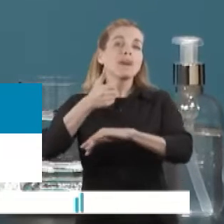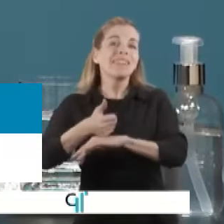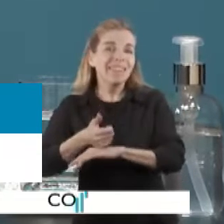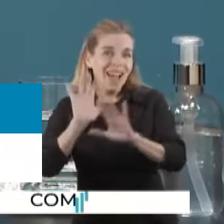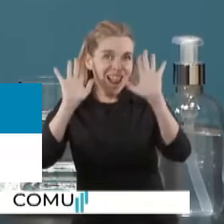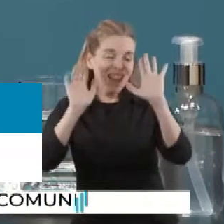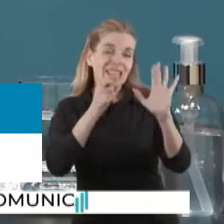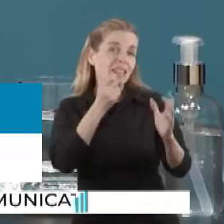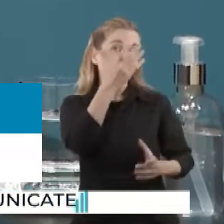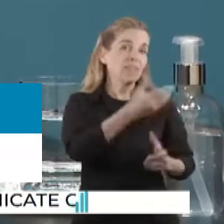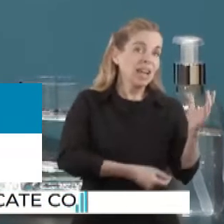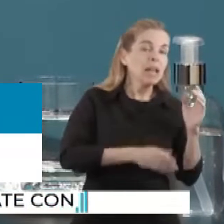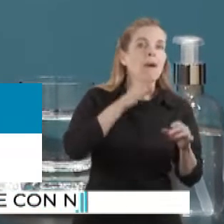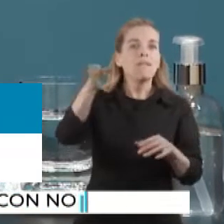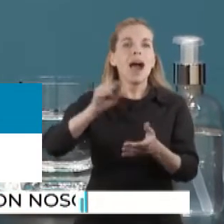en ANSES.